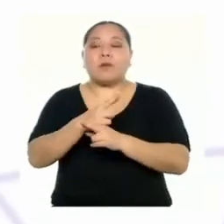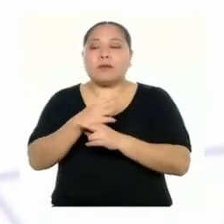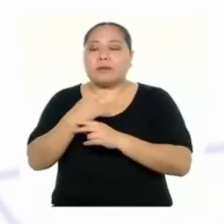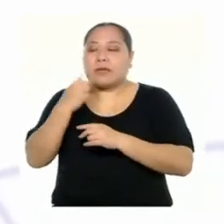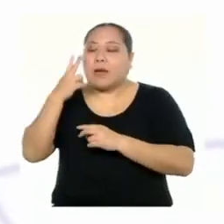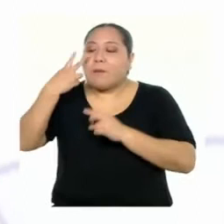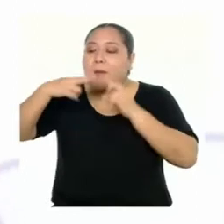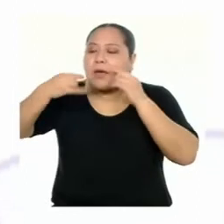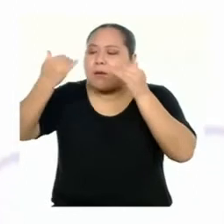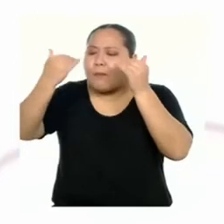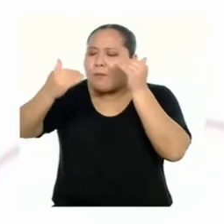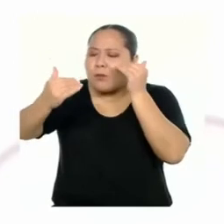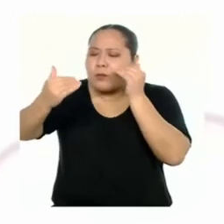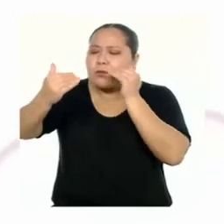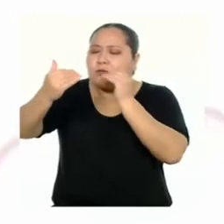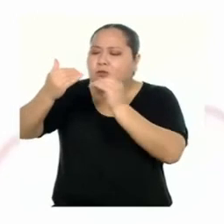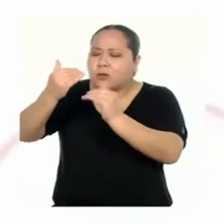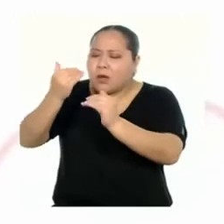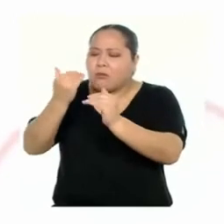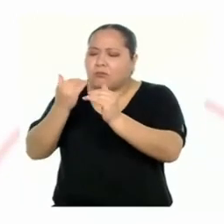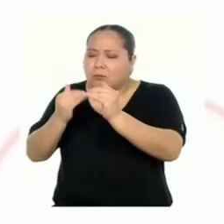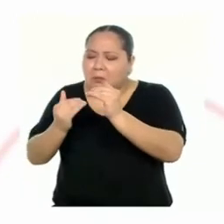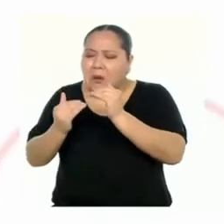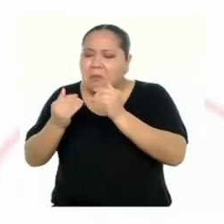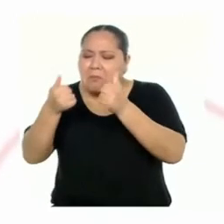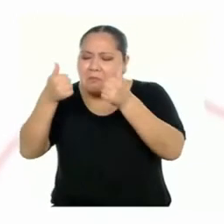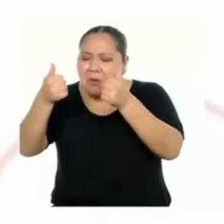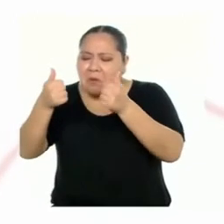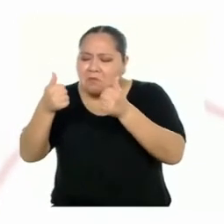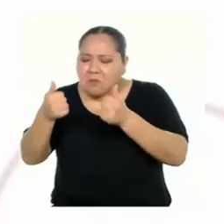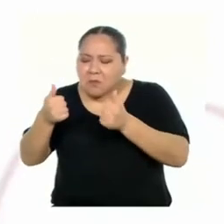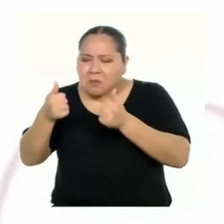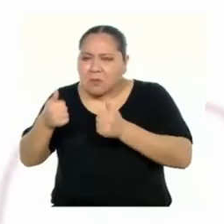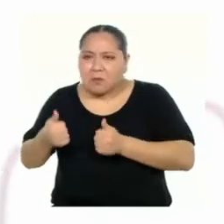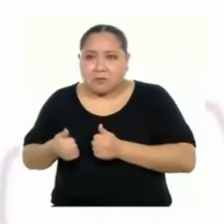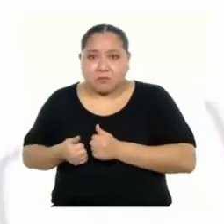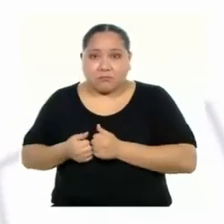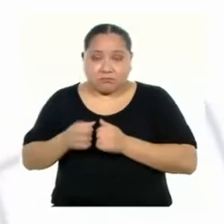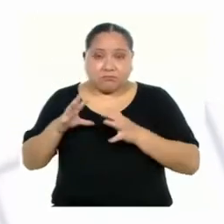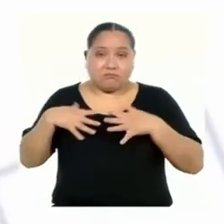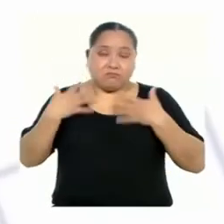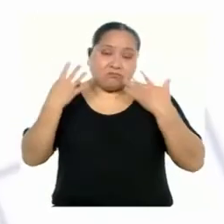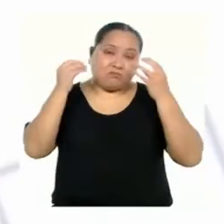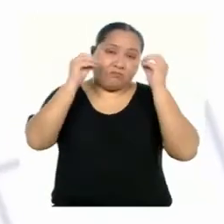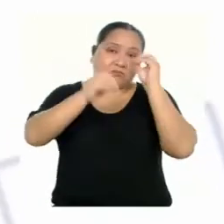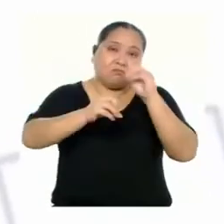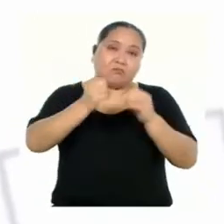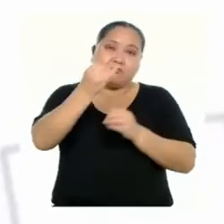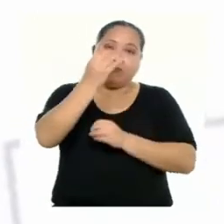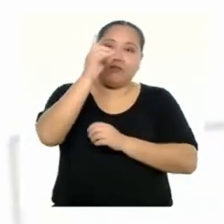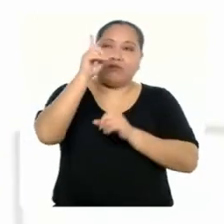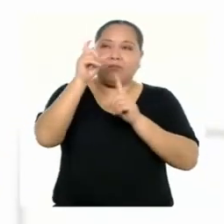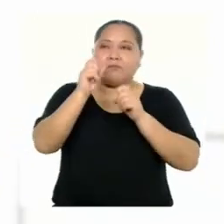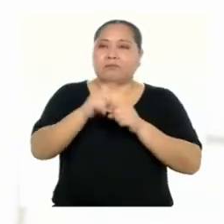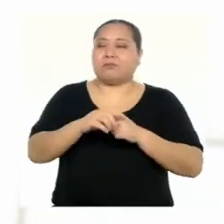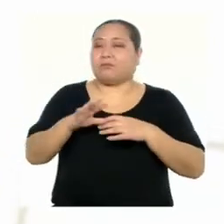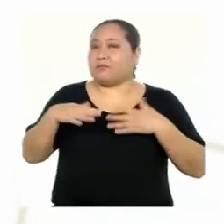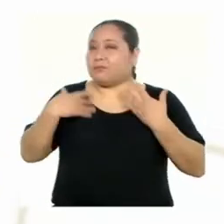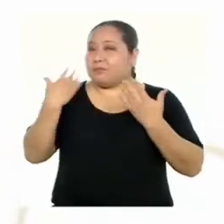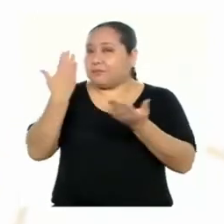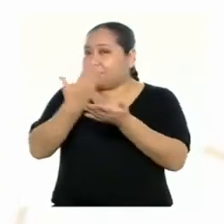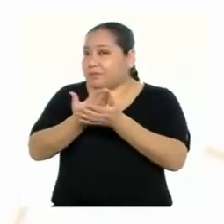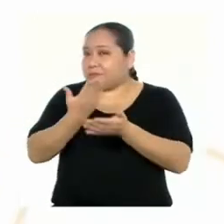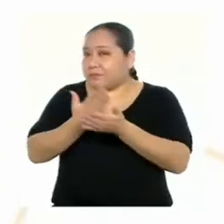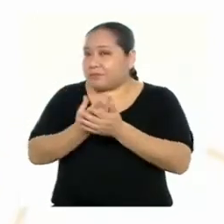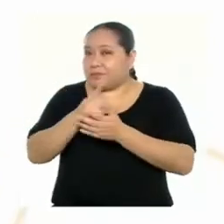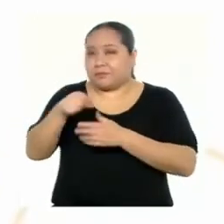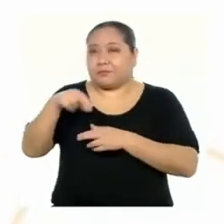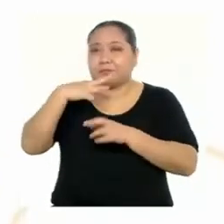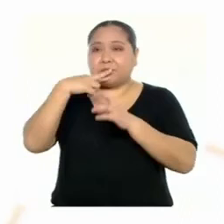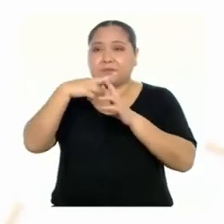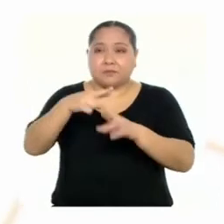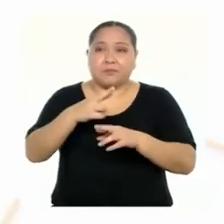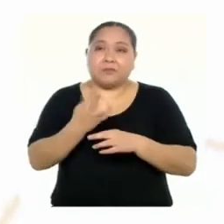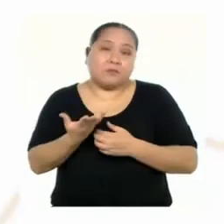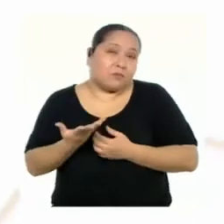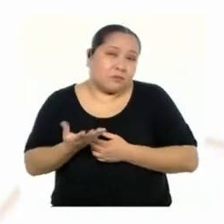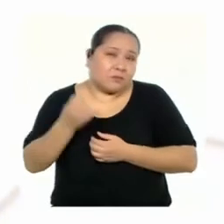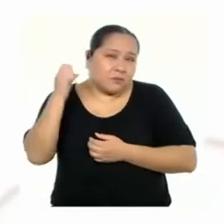procedimiento que usamos. Podemos plantearnos algunas preguntas como, ¿podemos verificar el resultado?